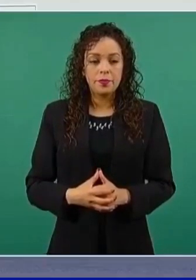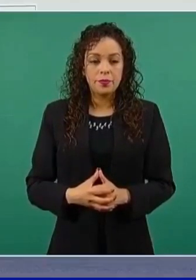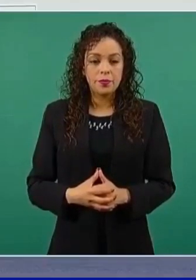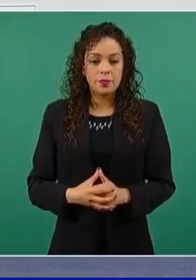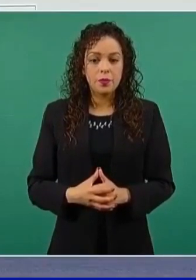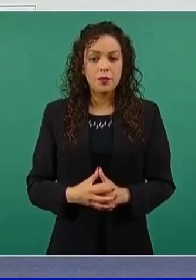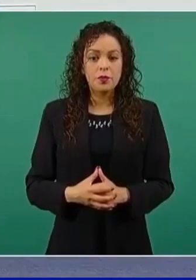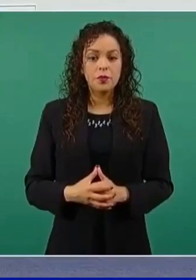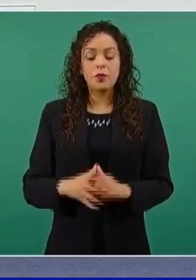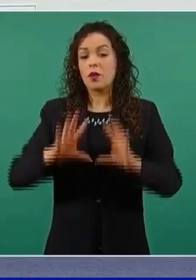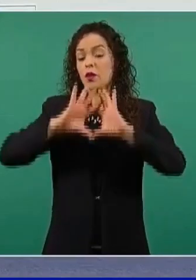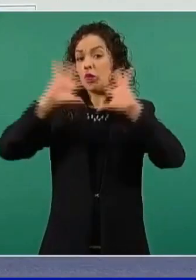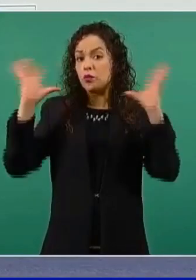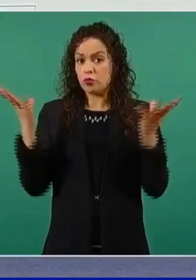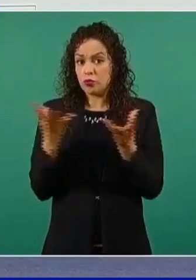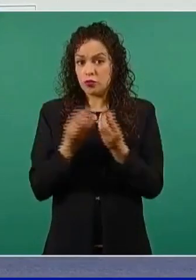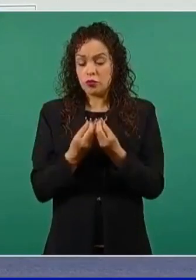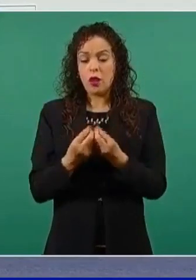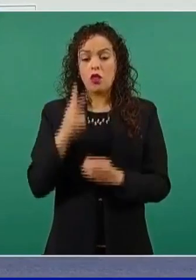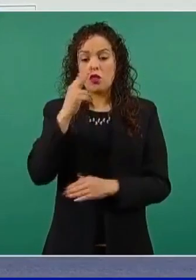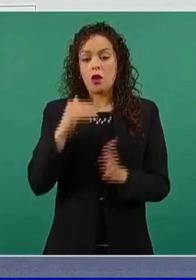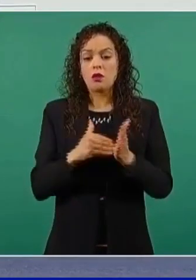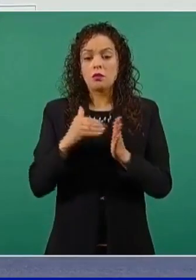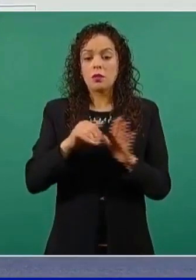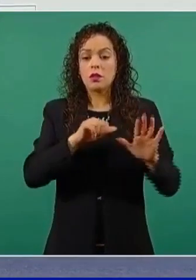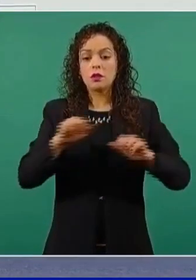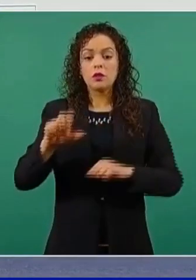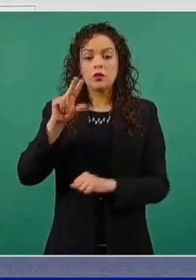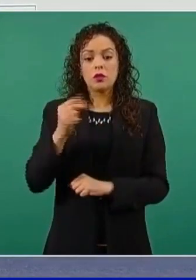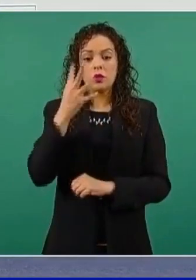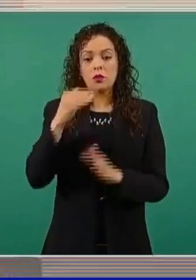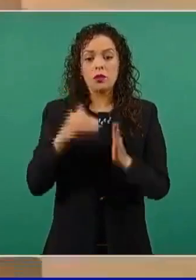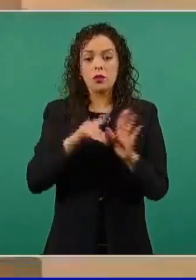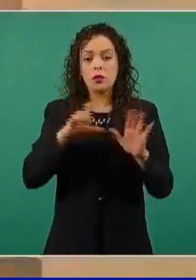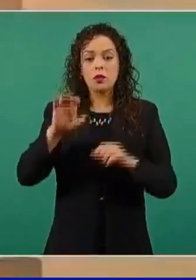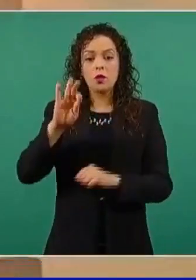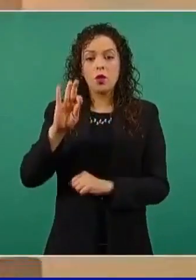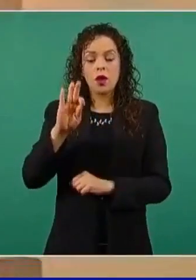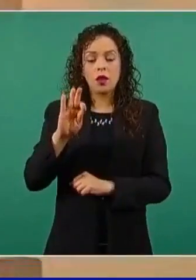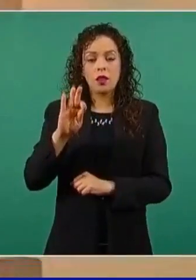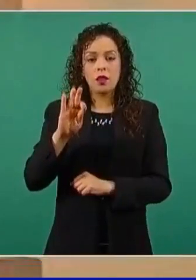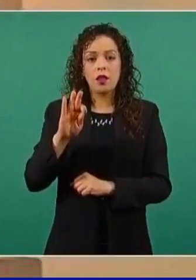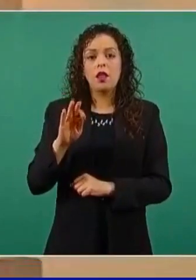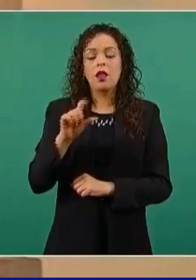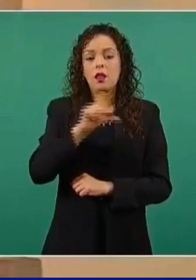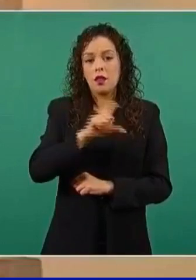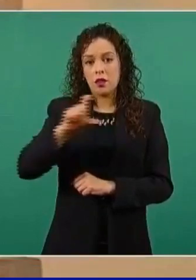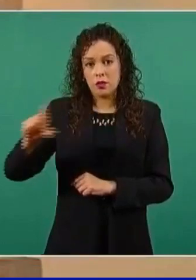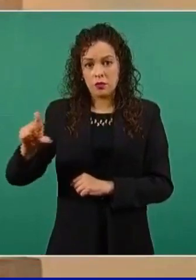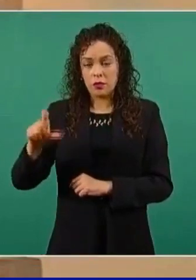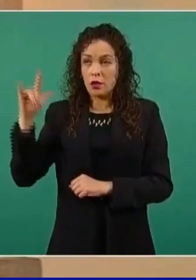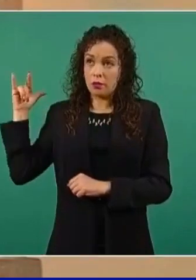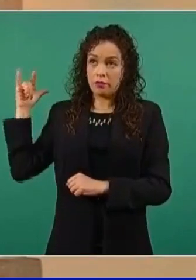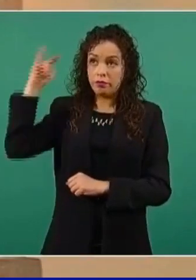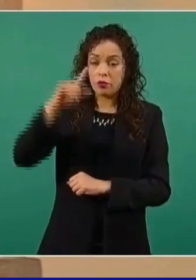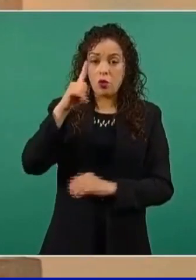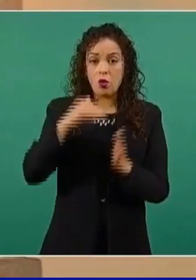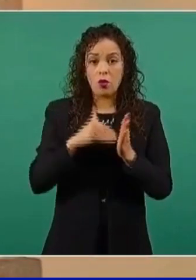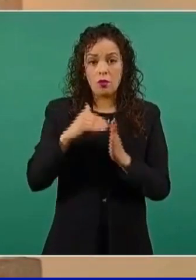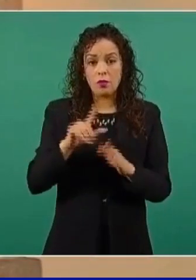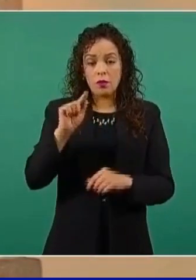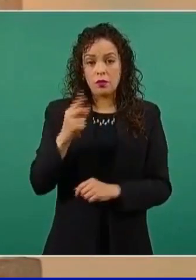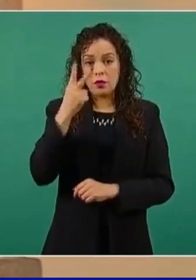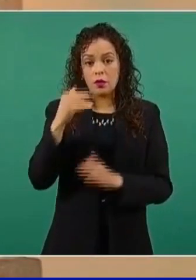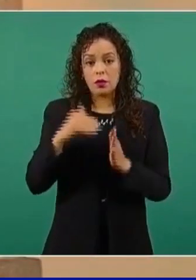En total, 2.684.740 dosis. Vía aérea, 1.072